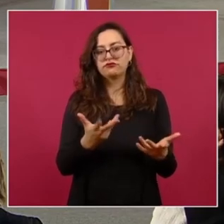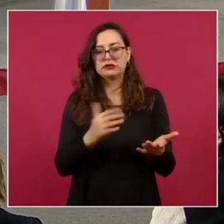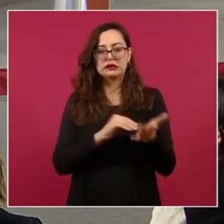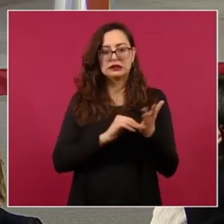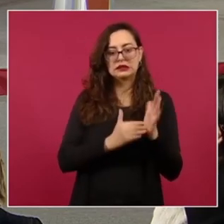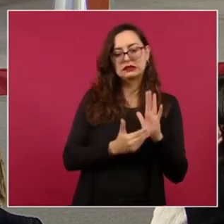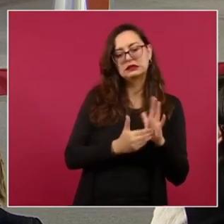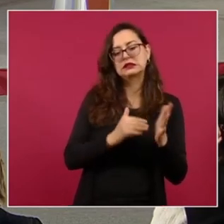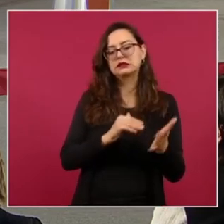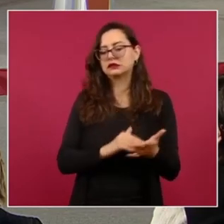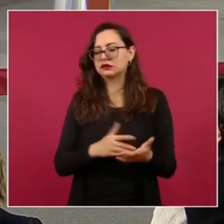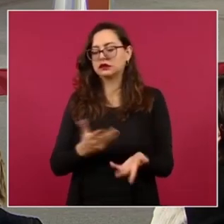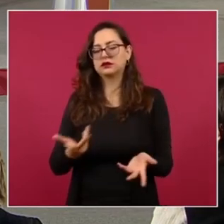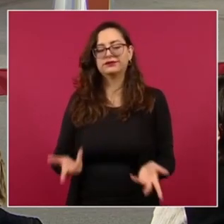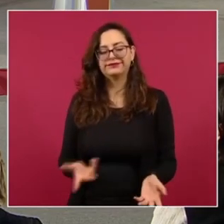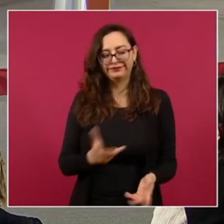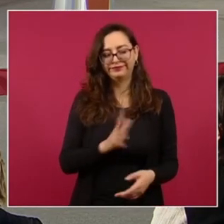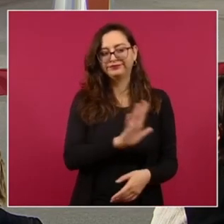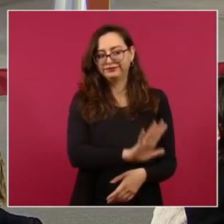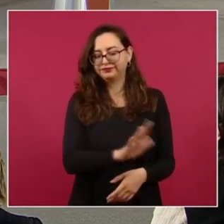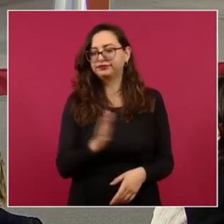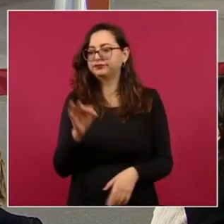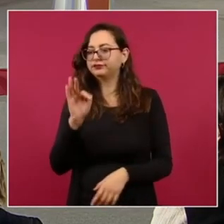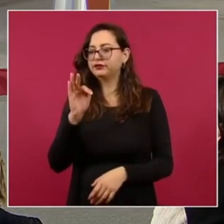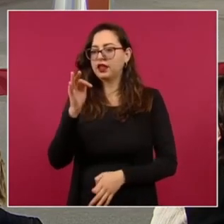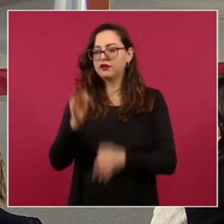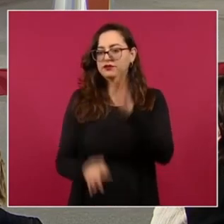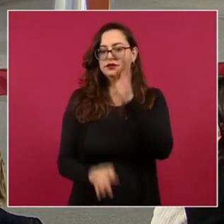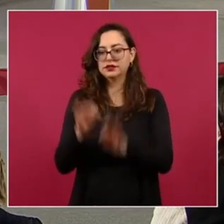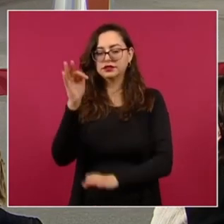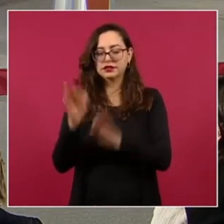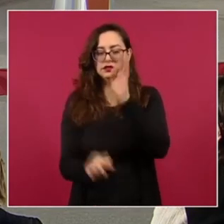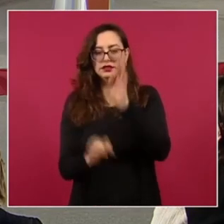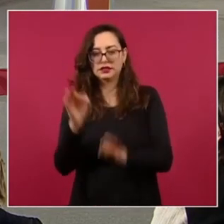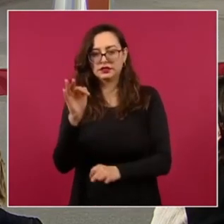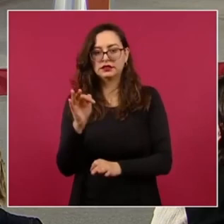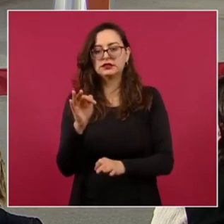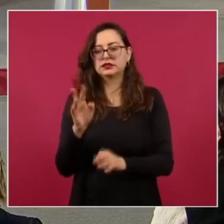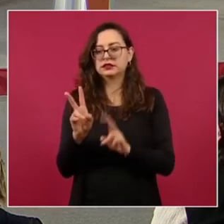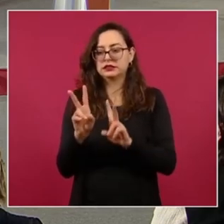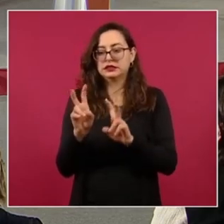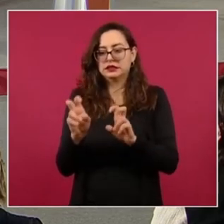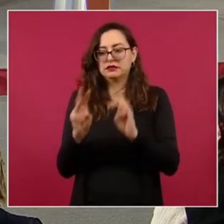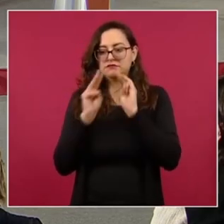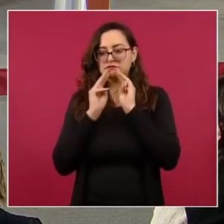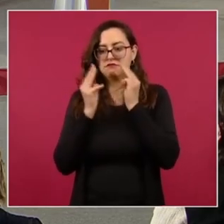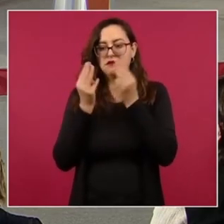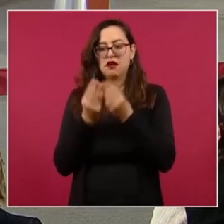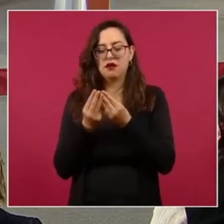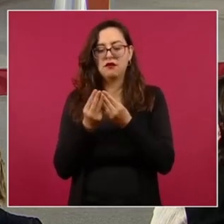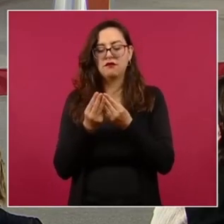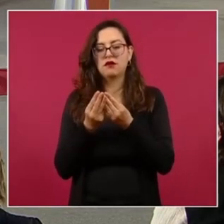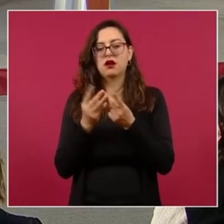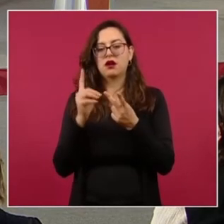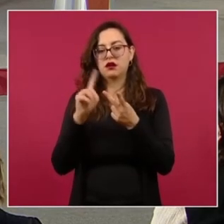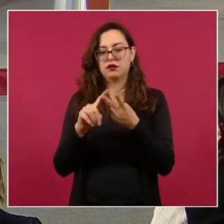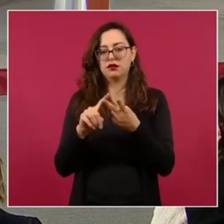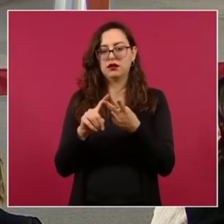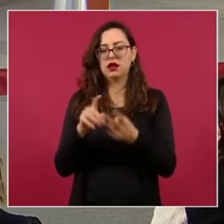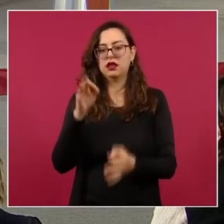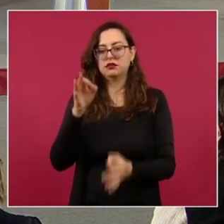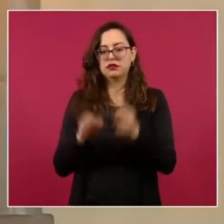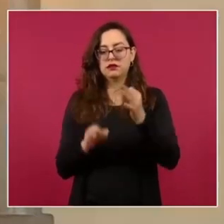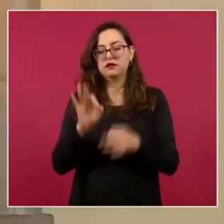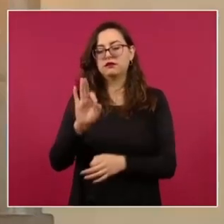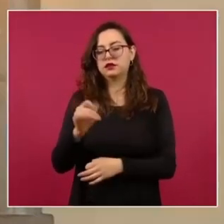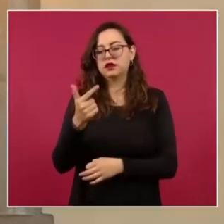técnicas, en coordinación con la Fiscalía Especializada en Materia de Delincuencia Organizada, de la Fiscalía General